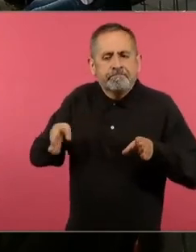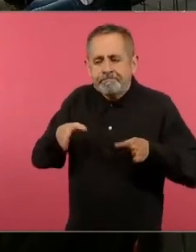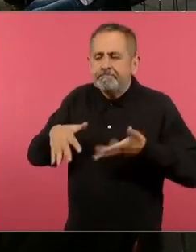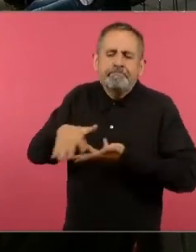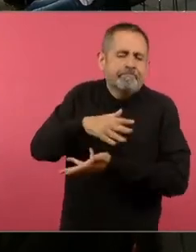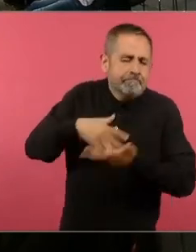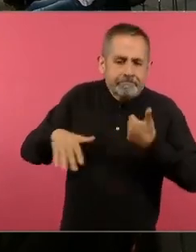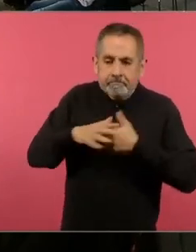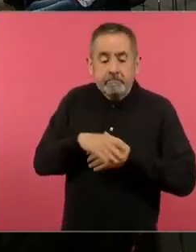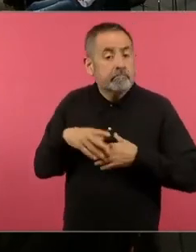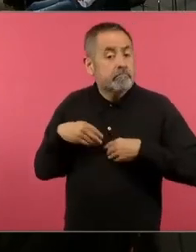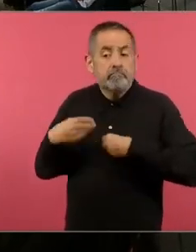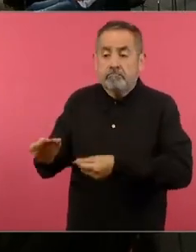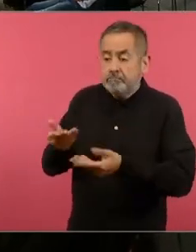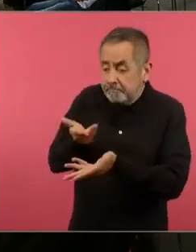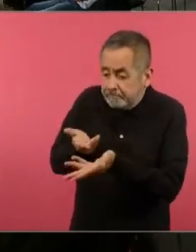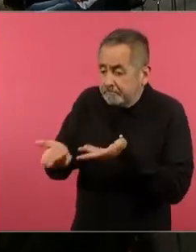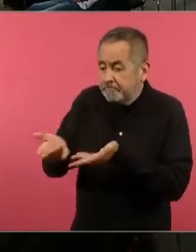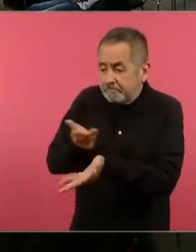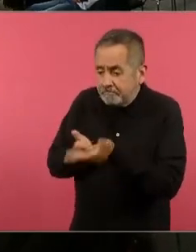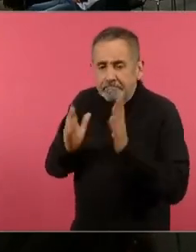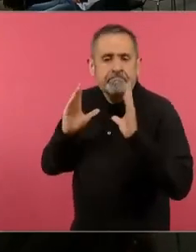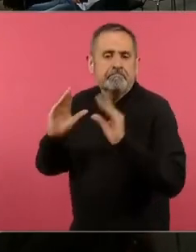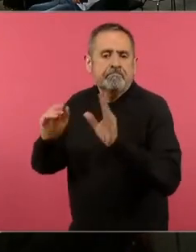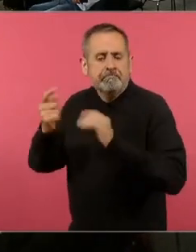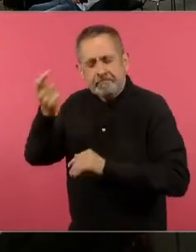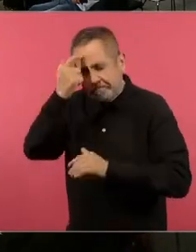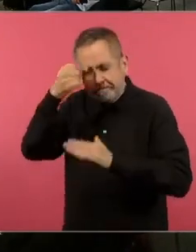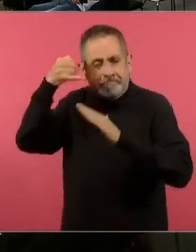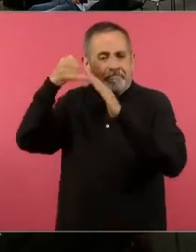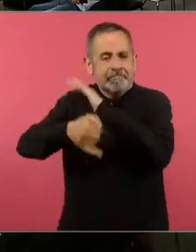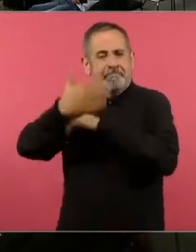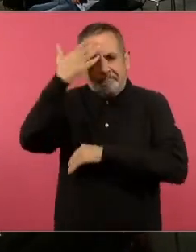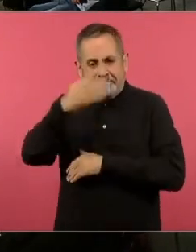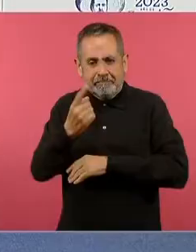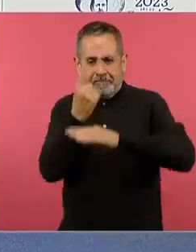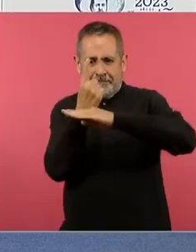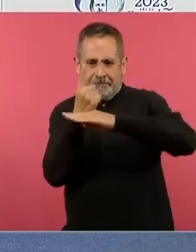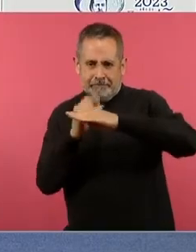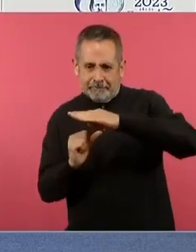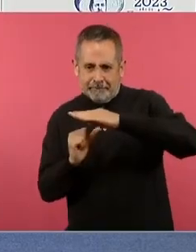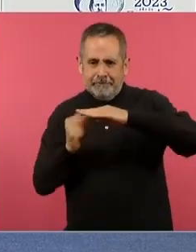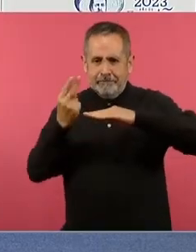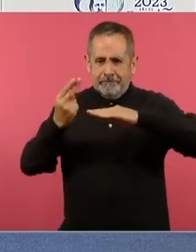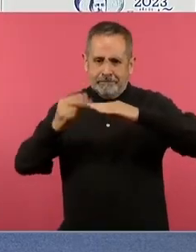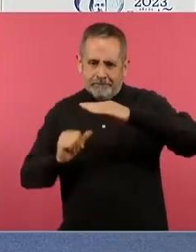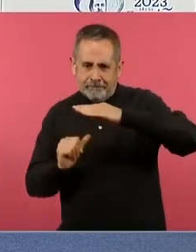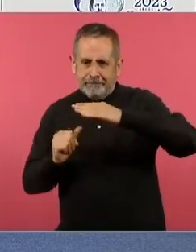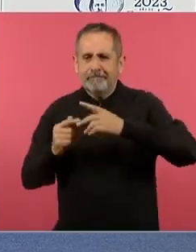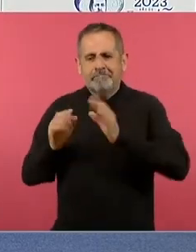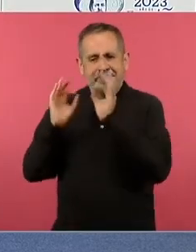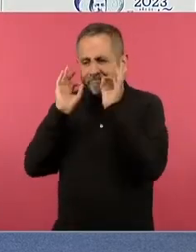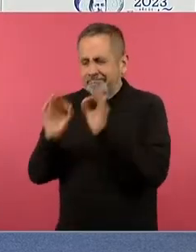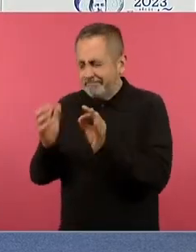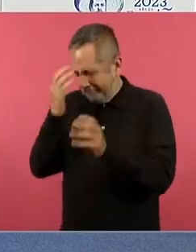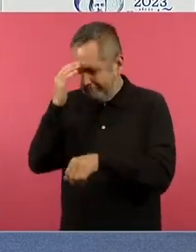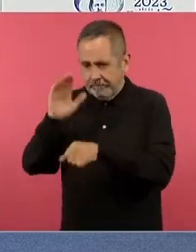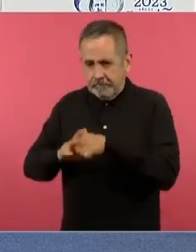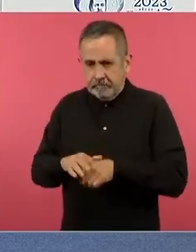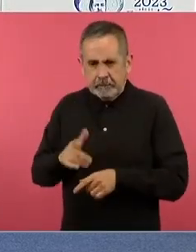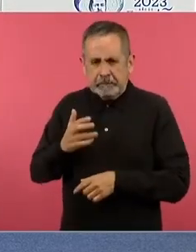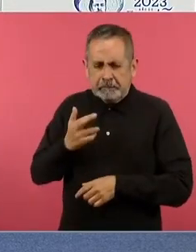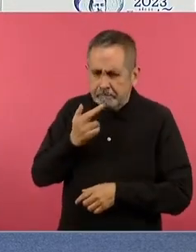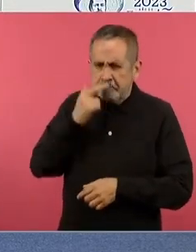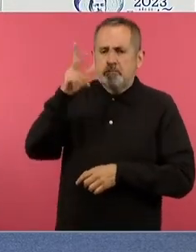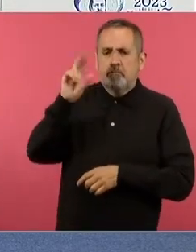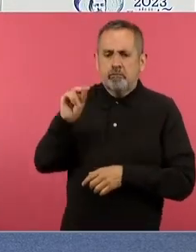mí me parece que es una manera de acercarlo a las fracciones muy distinta a la que tenemos no digo que sea la mejor